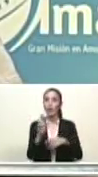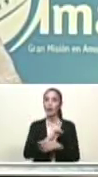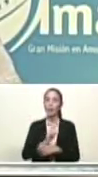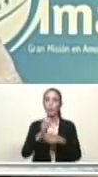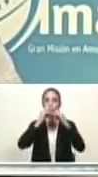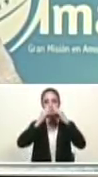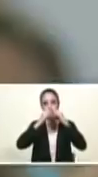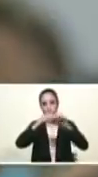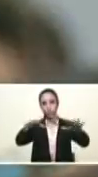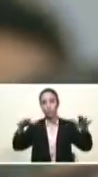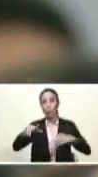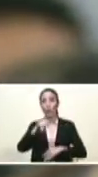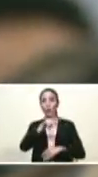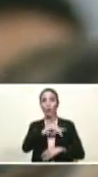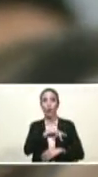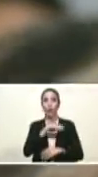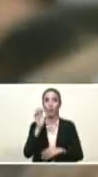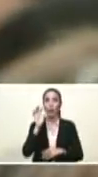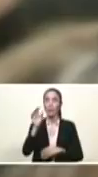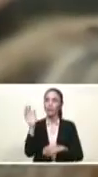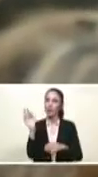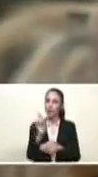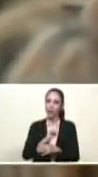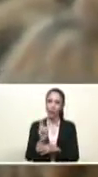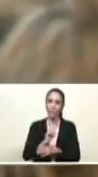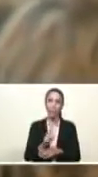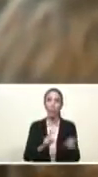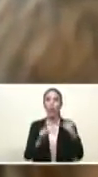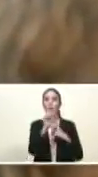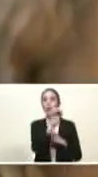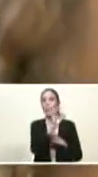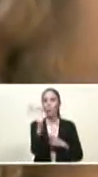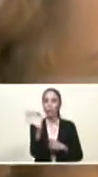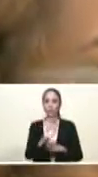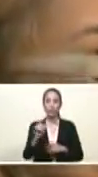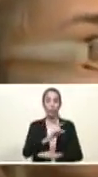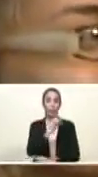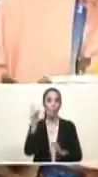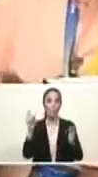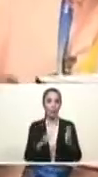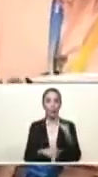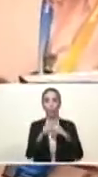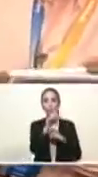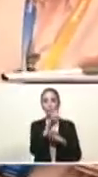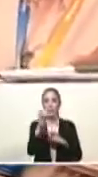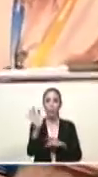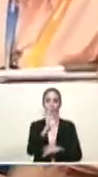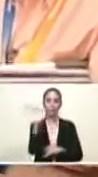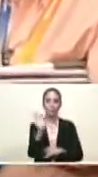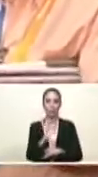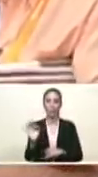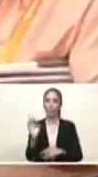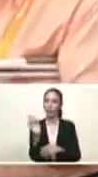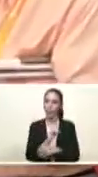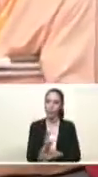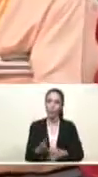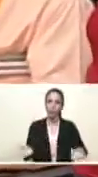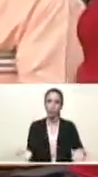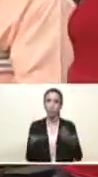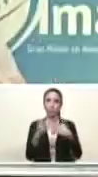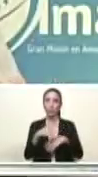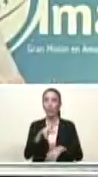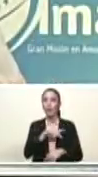mensaje del carnet de la patria, para llegar a 100% pensionados. A la una, a las dos,